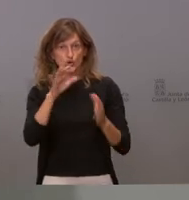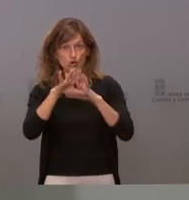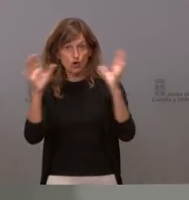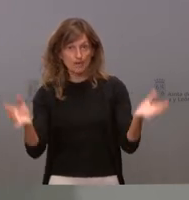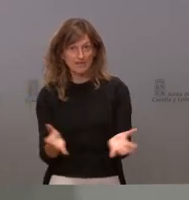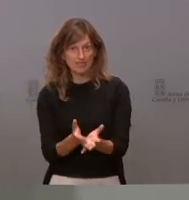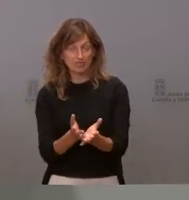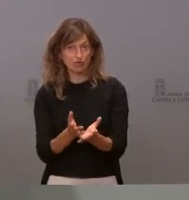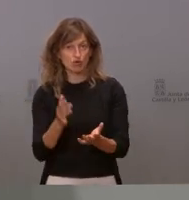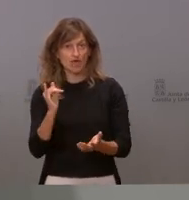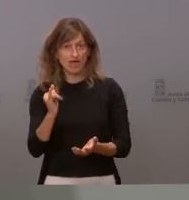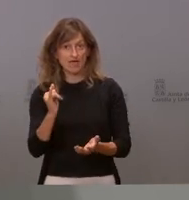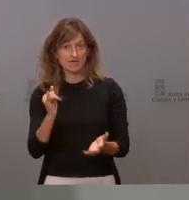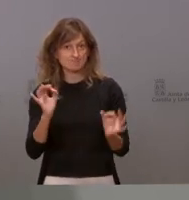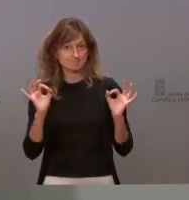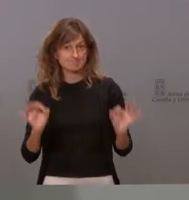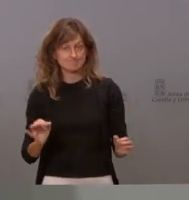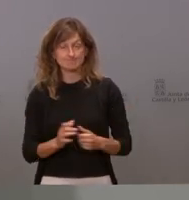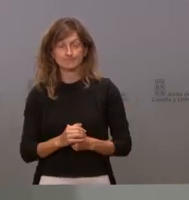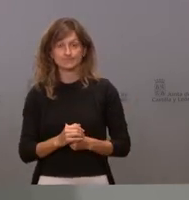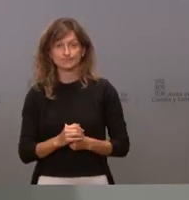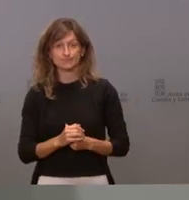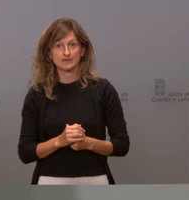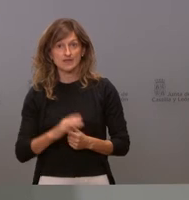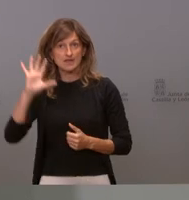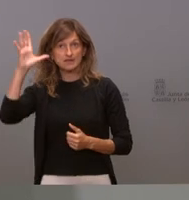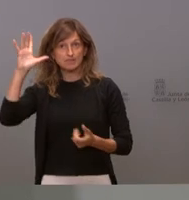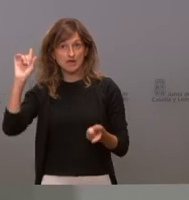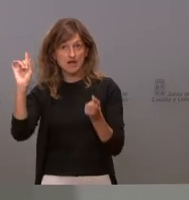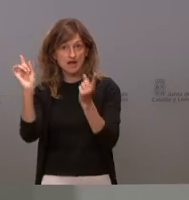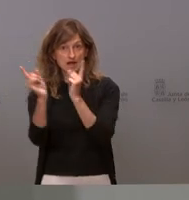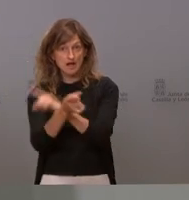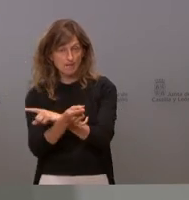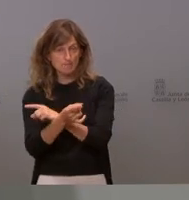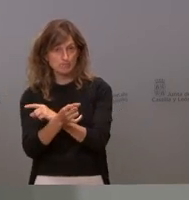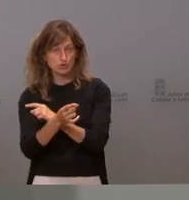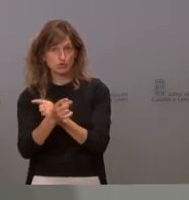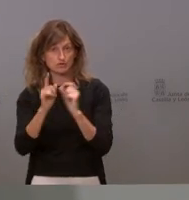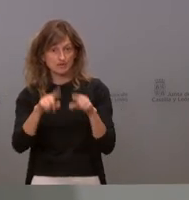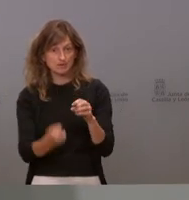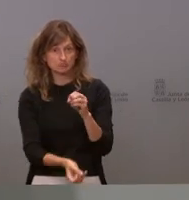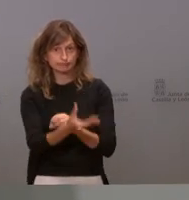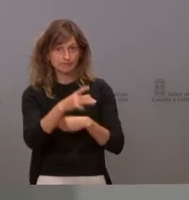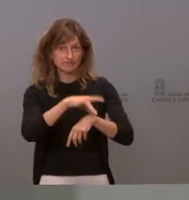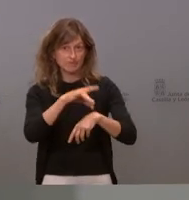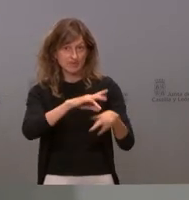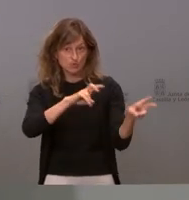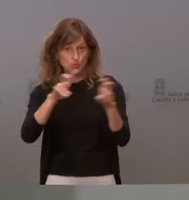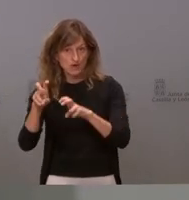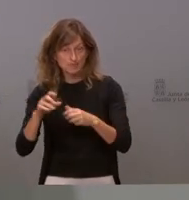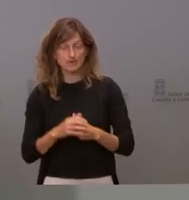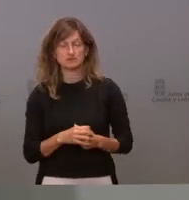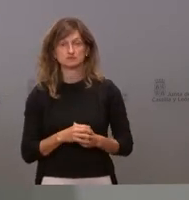está ahí y es irremediable el cambio climático favorece probablemente también la aparición de nuevas enfermedades cambios de